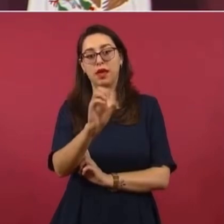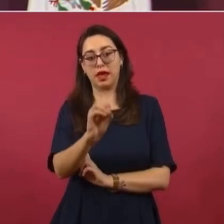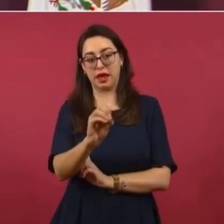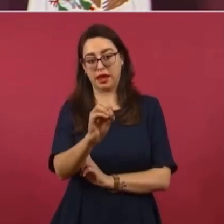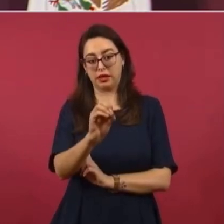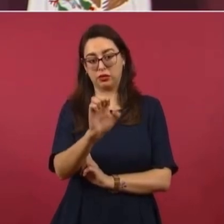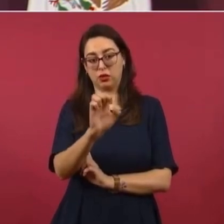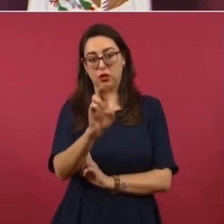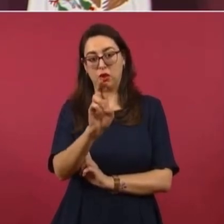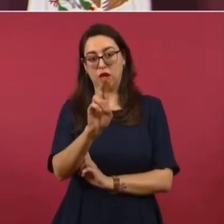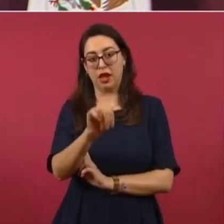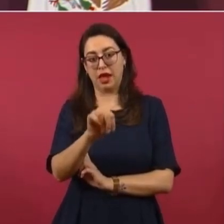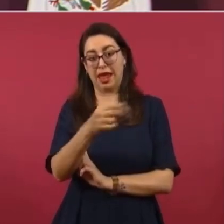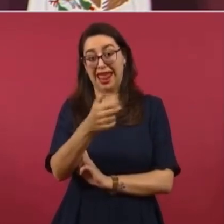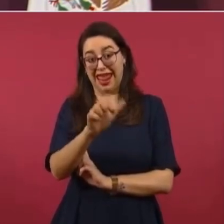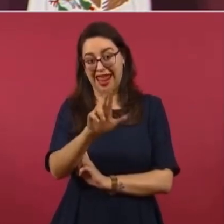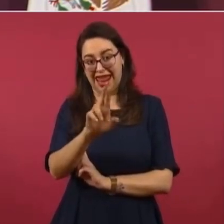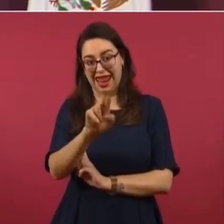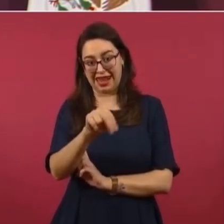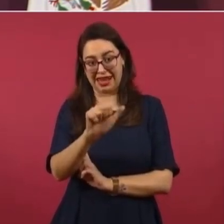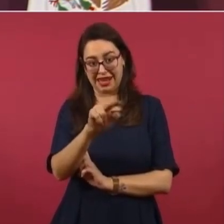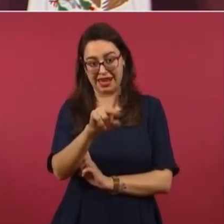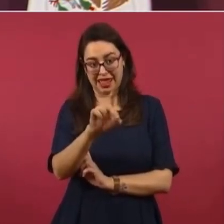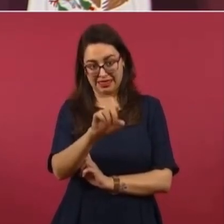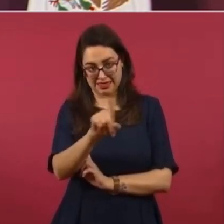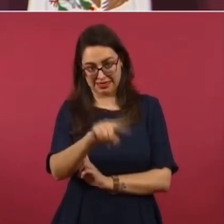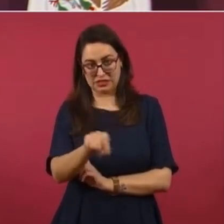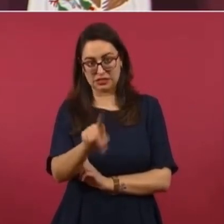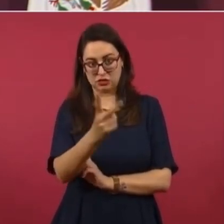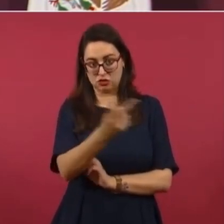a Roberto Hernández, le dan Banamex.